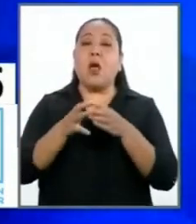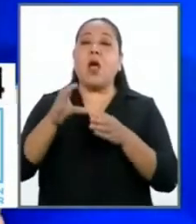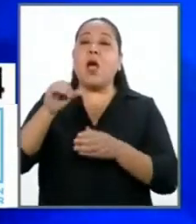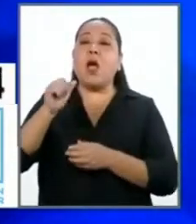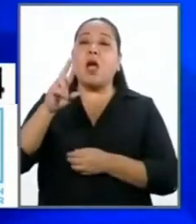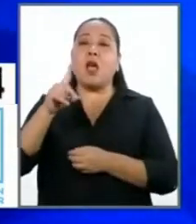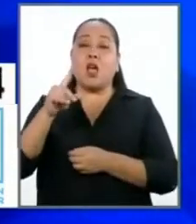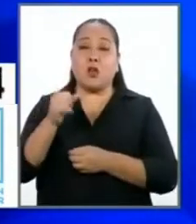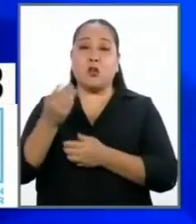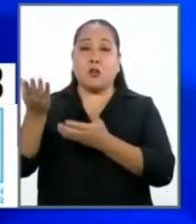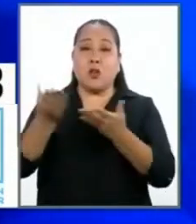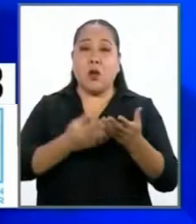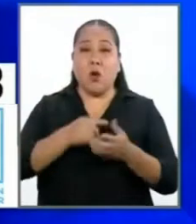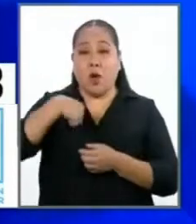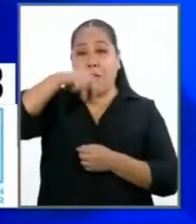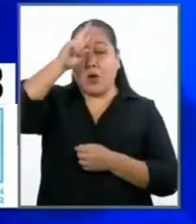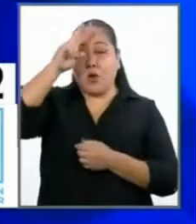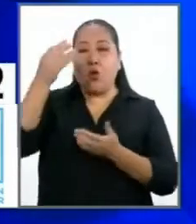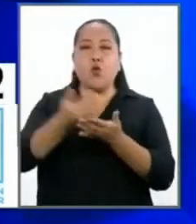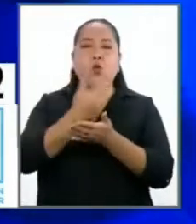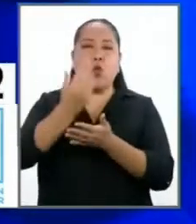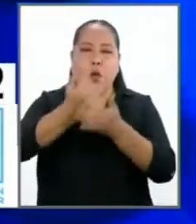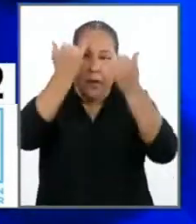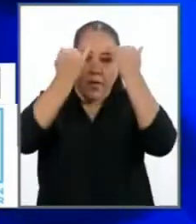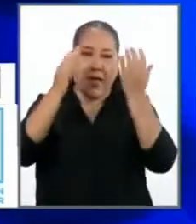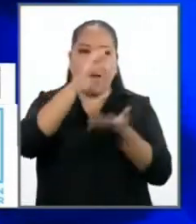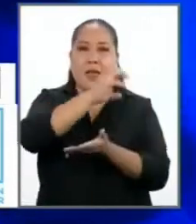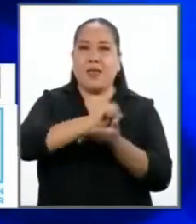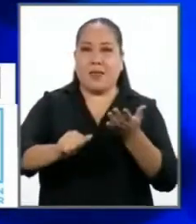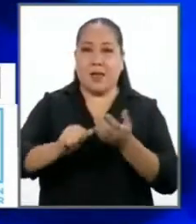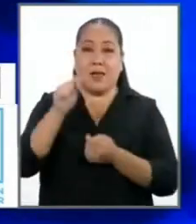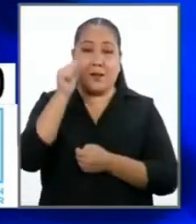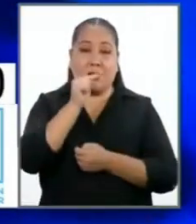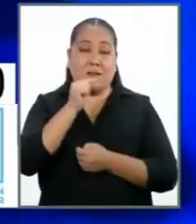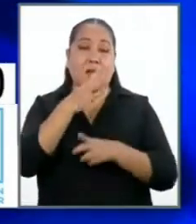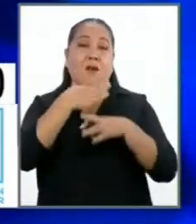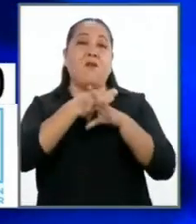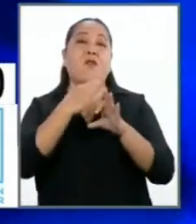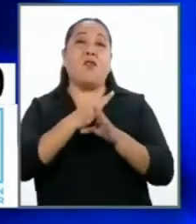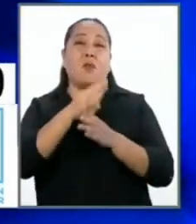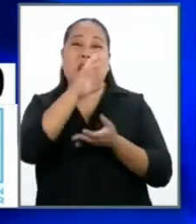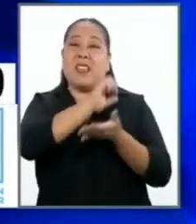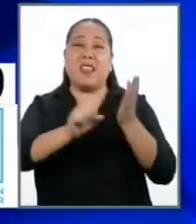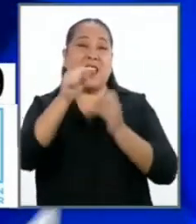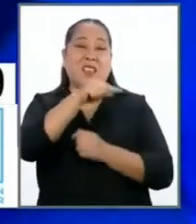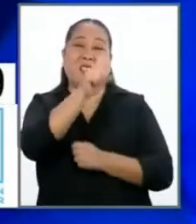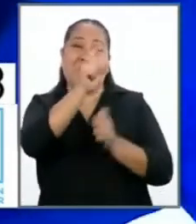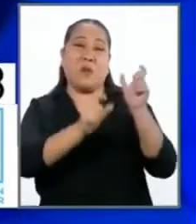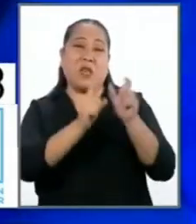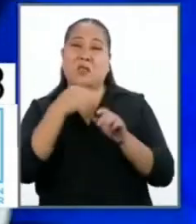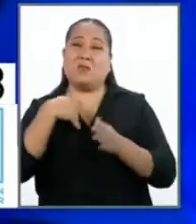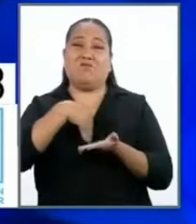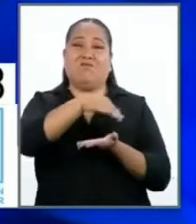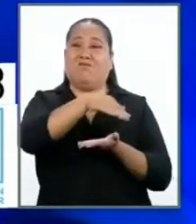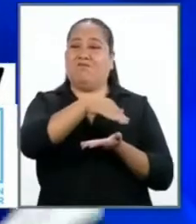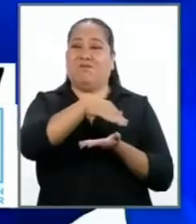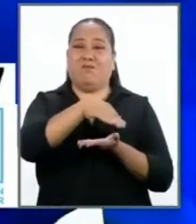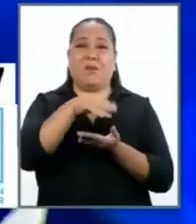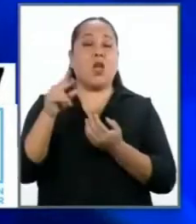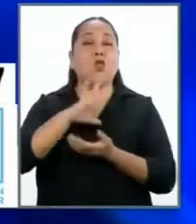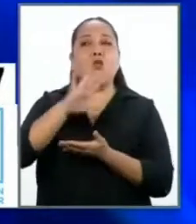trajo al Perú una novedad, que es eliminar justamente este tipo de sujetos. Que sea todo